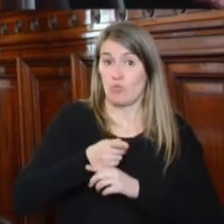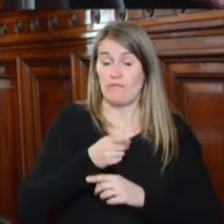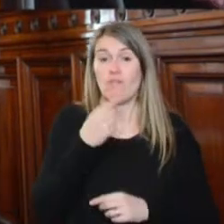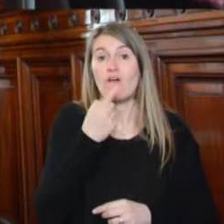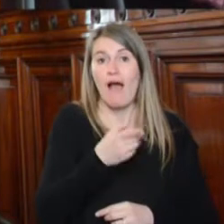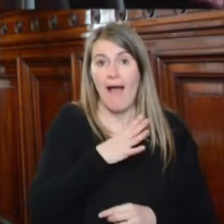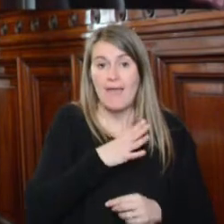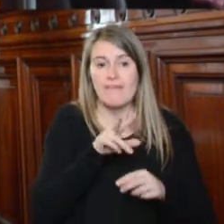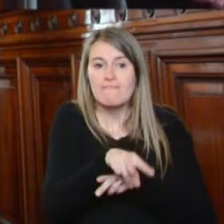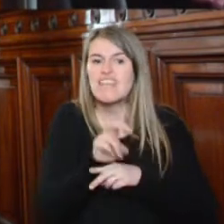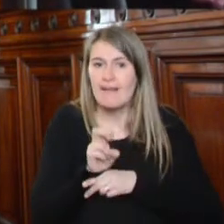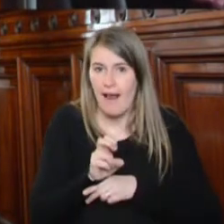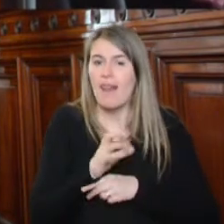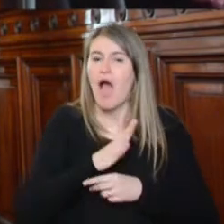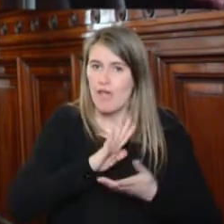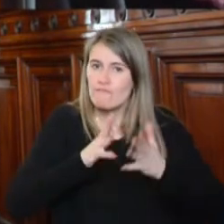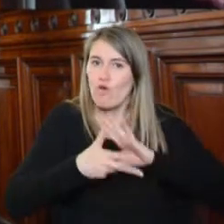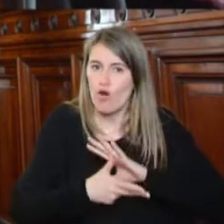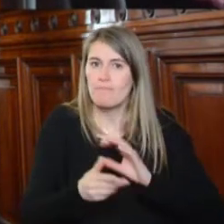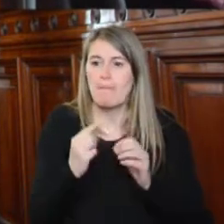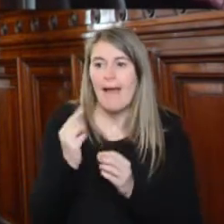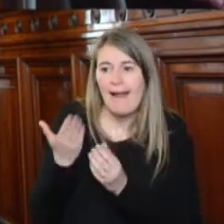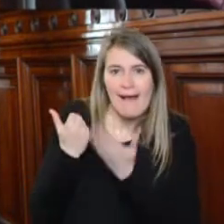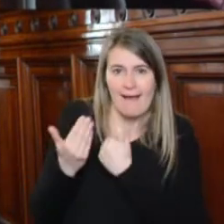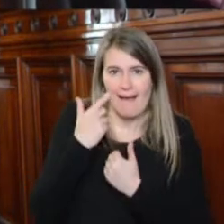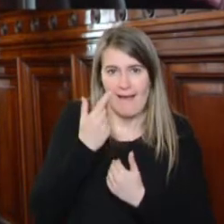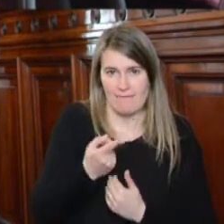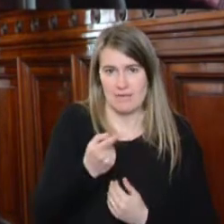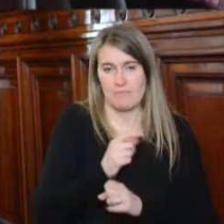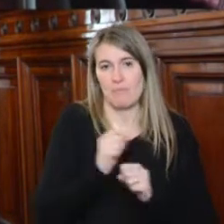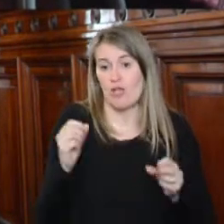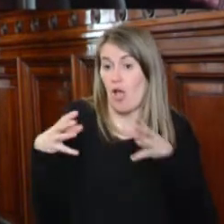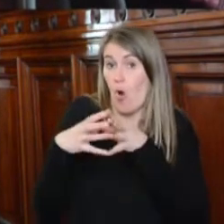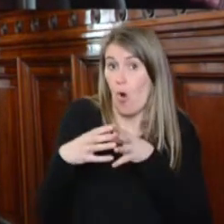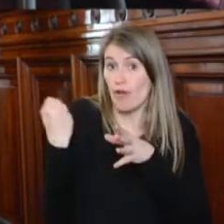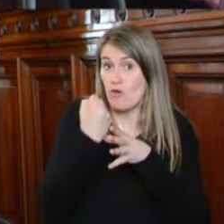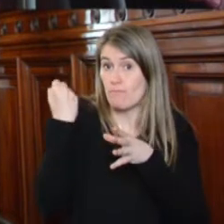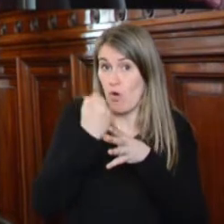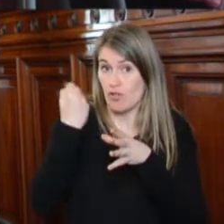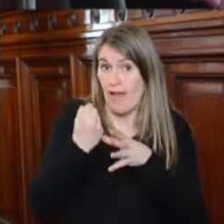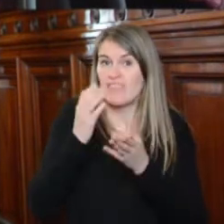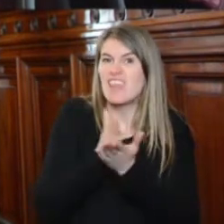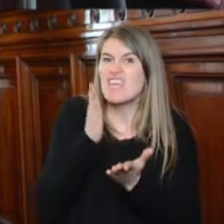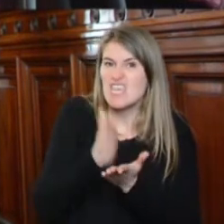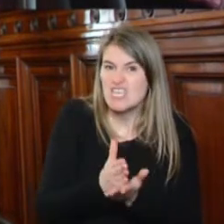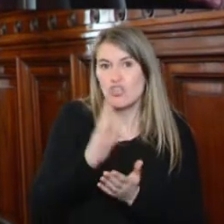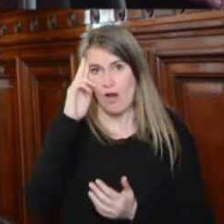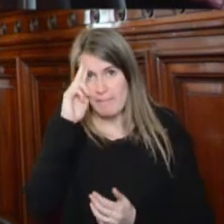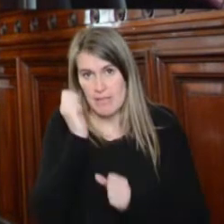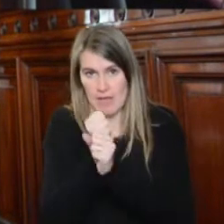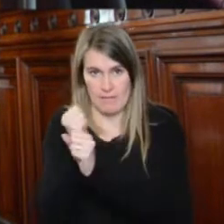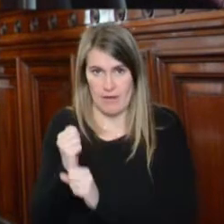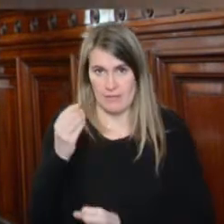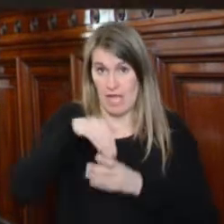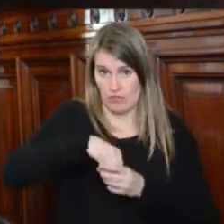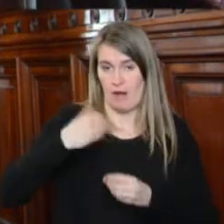mediante mecanismos indirectos para conseguir su remoción, lo que debilita un órgano fundamental para la garantía de derechos en Argentina. Se debe